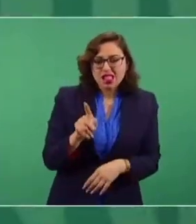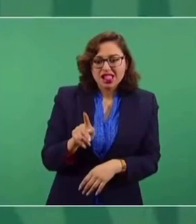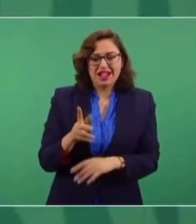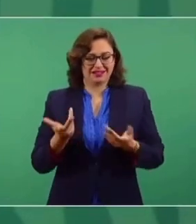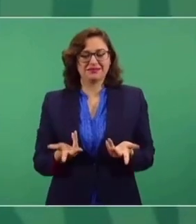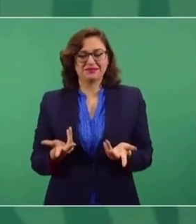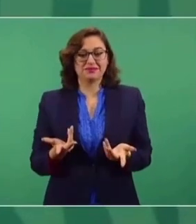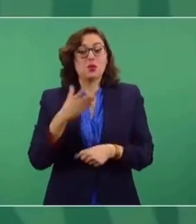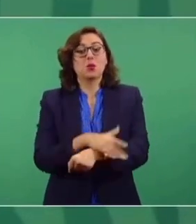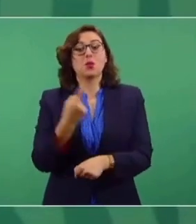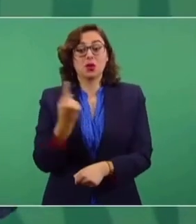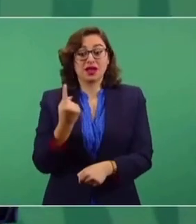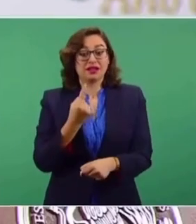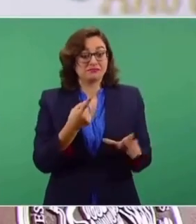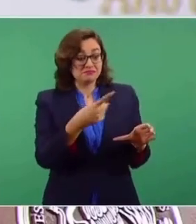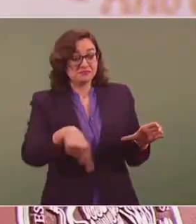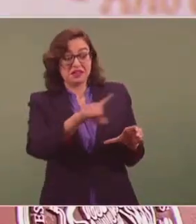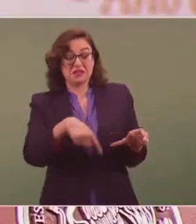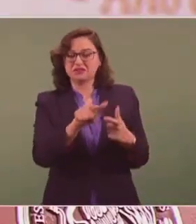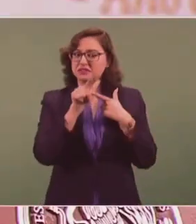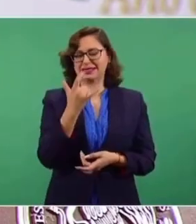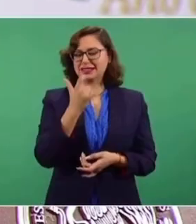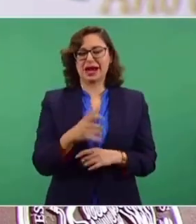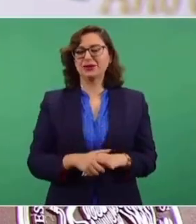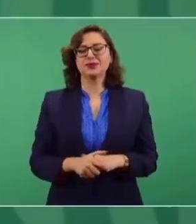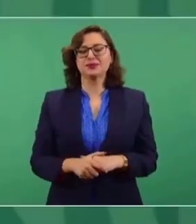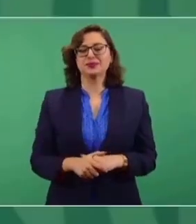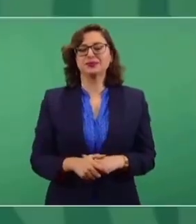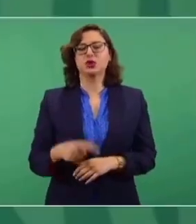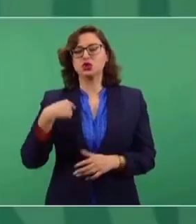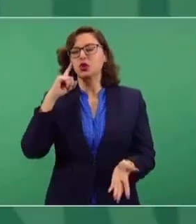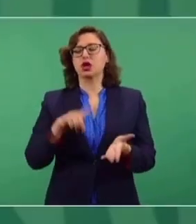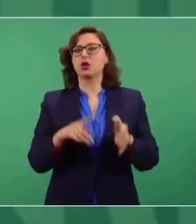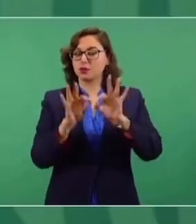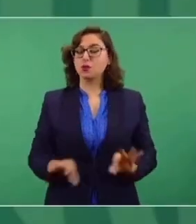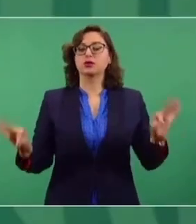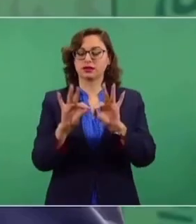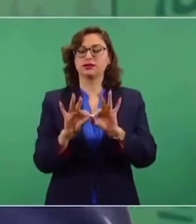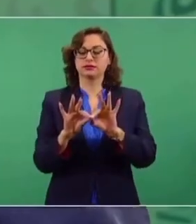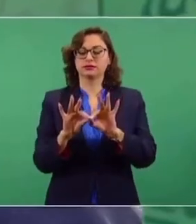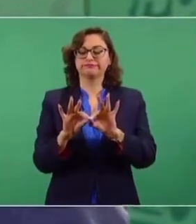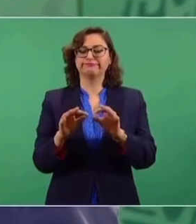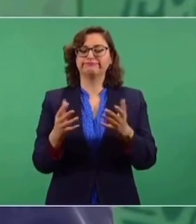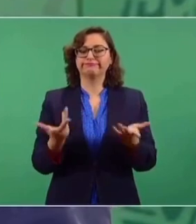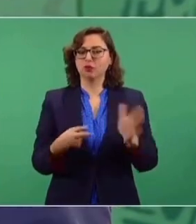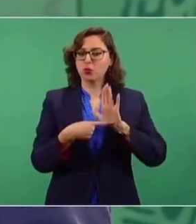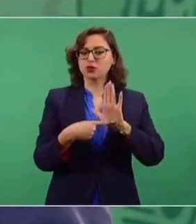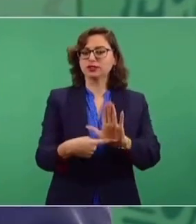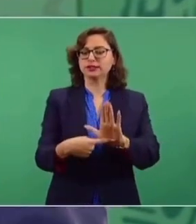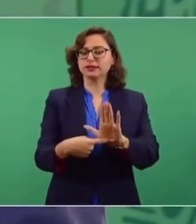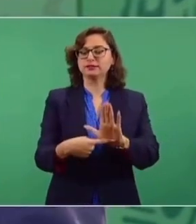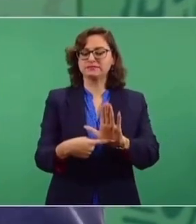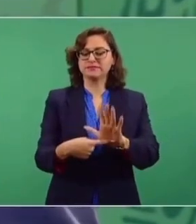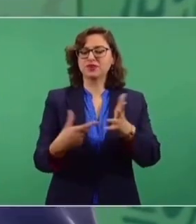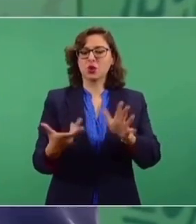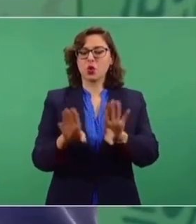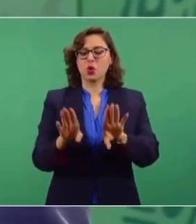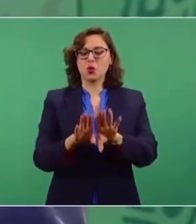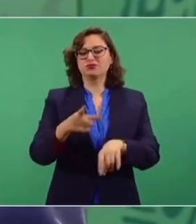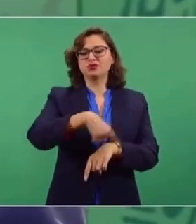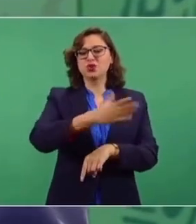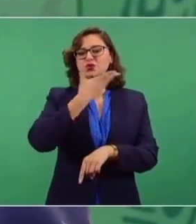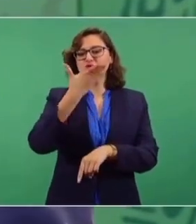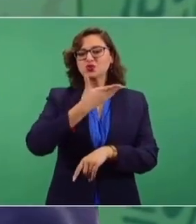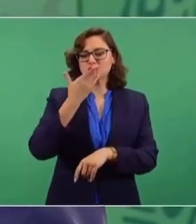con la jeringa vacía. Es importante subrayar sobre estos asuntos,